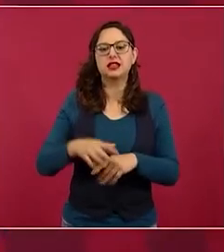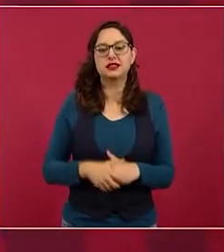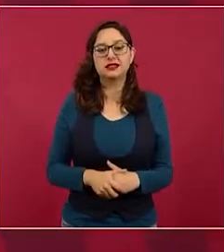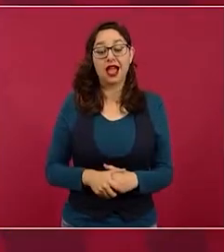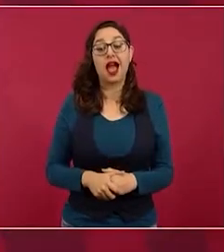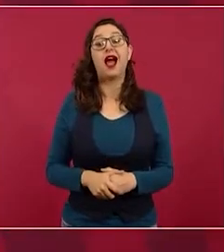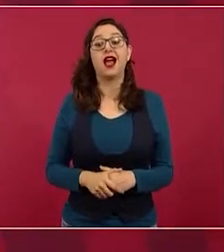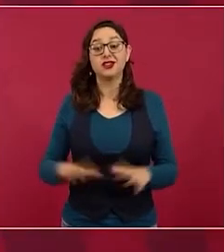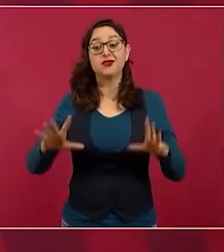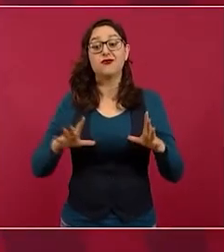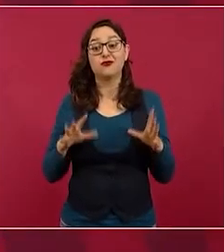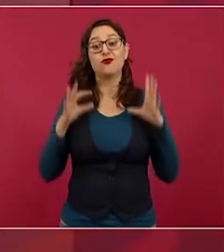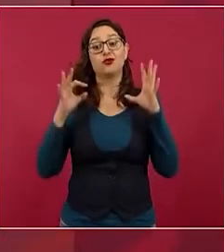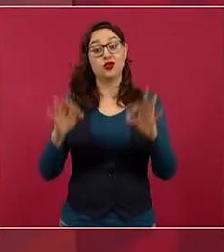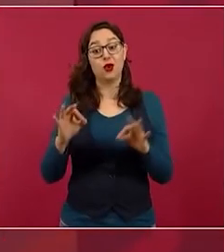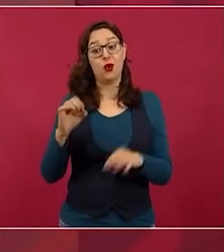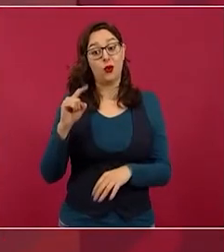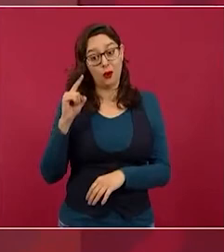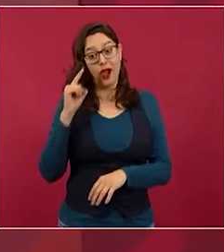fundó en Estados Unidos